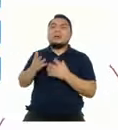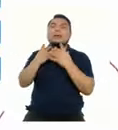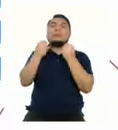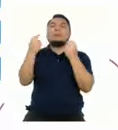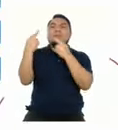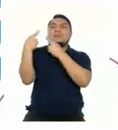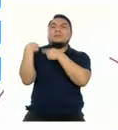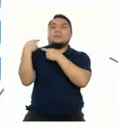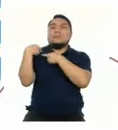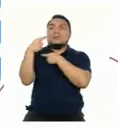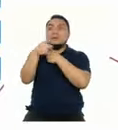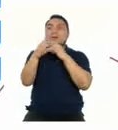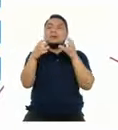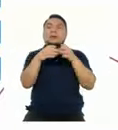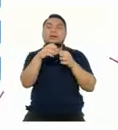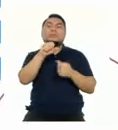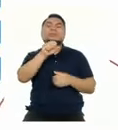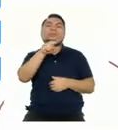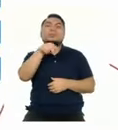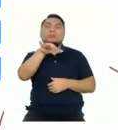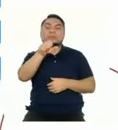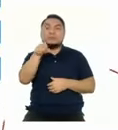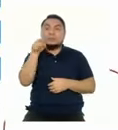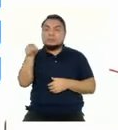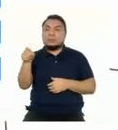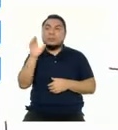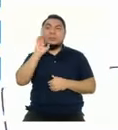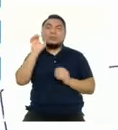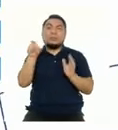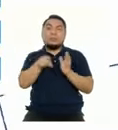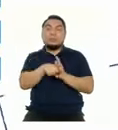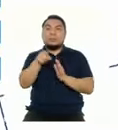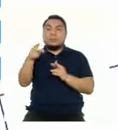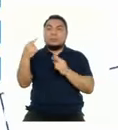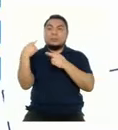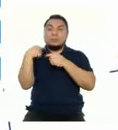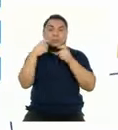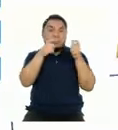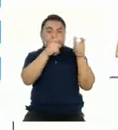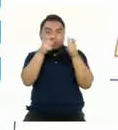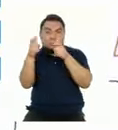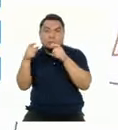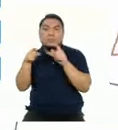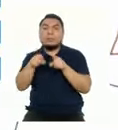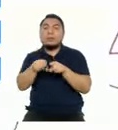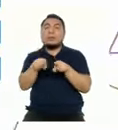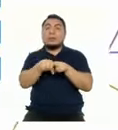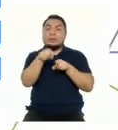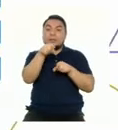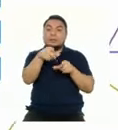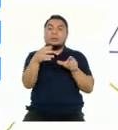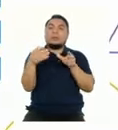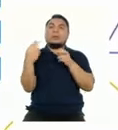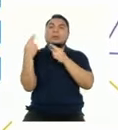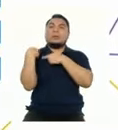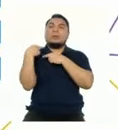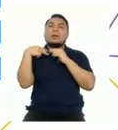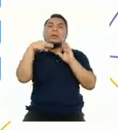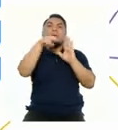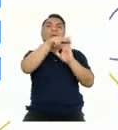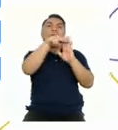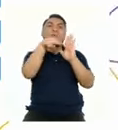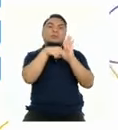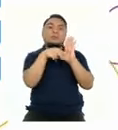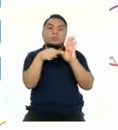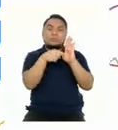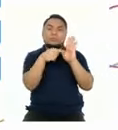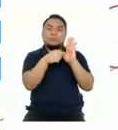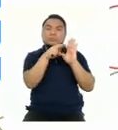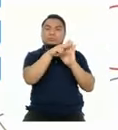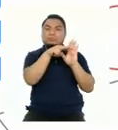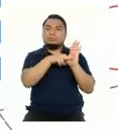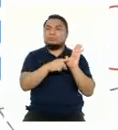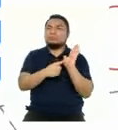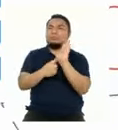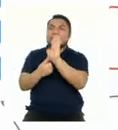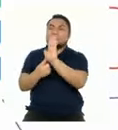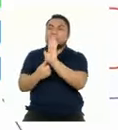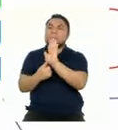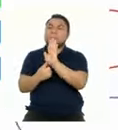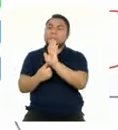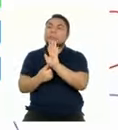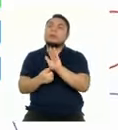Además de la función reguladora por ejemplo pueden dictar normas. Esa sería la función normativa.